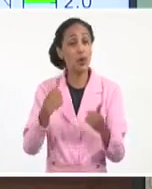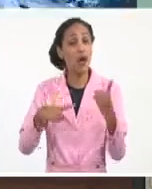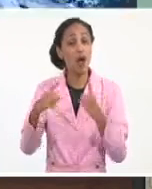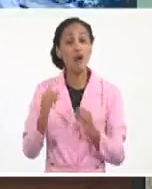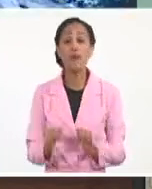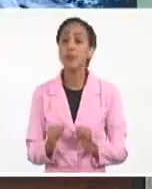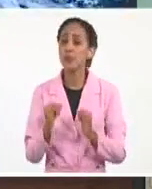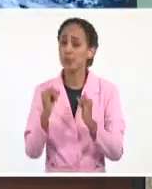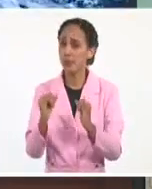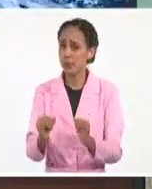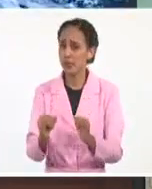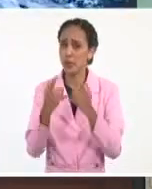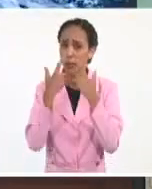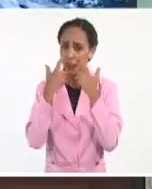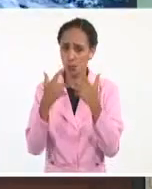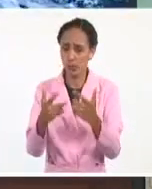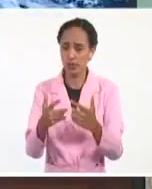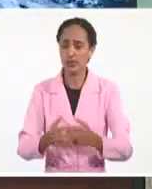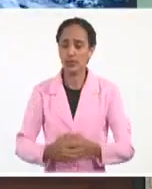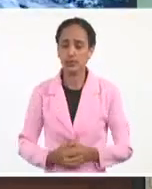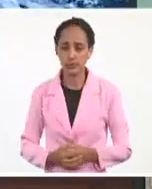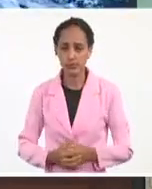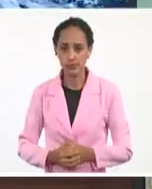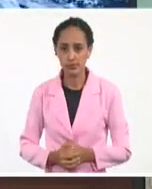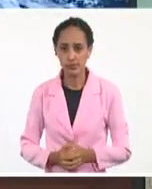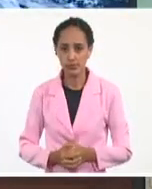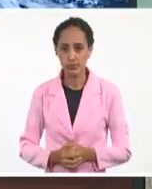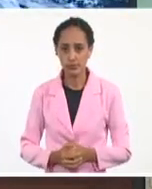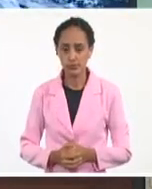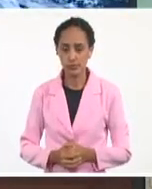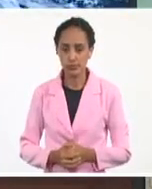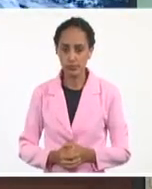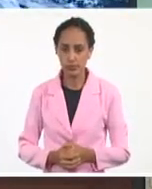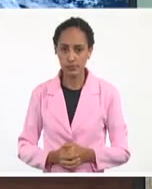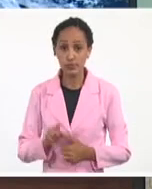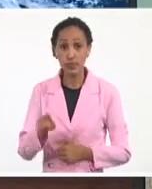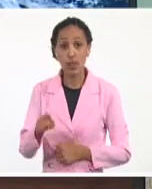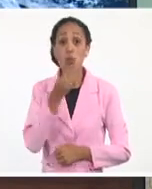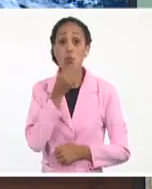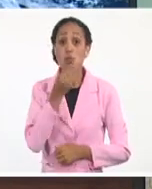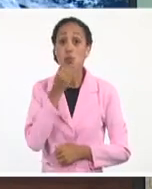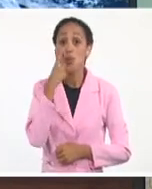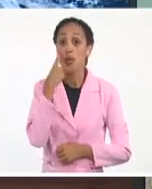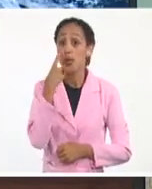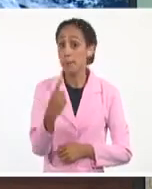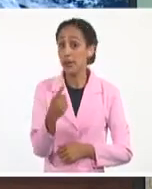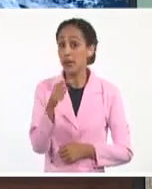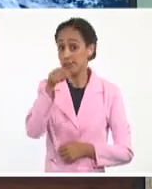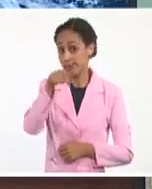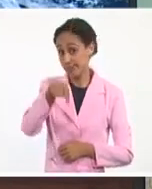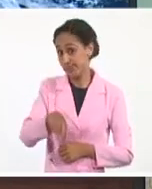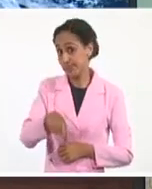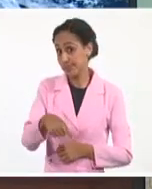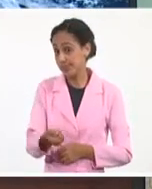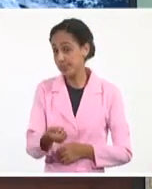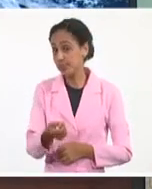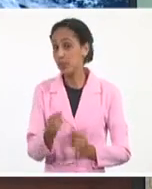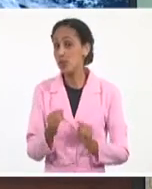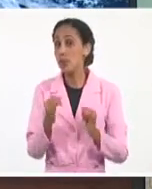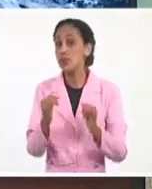en cuenta. Y aquí tendríamos, digamos, un compenio de lo que sería la